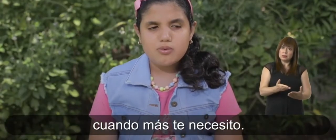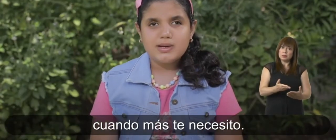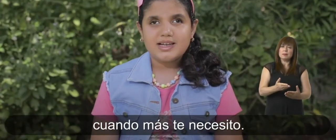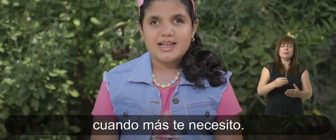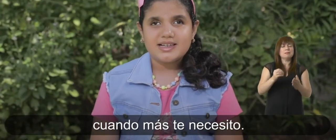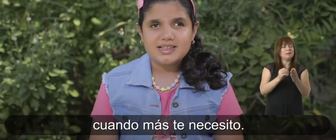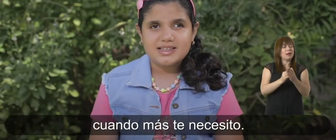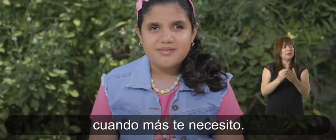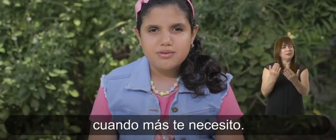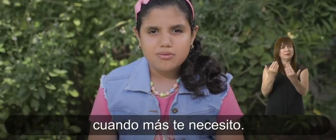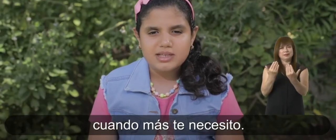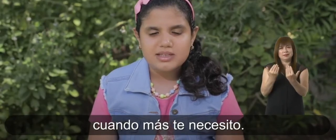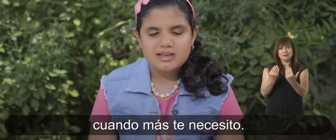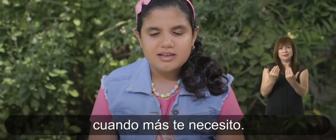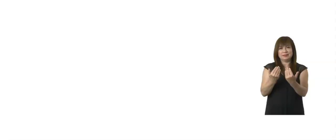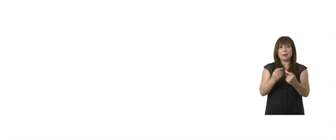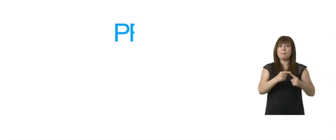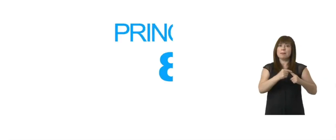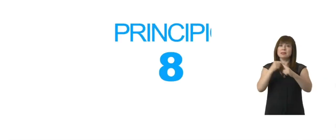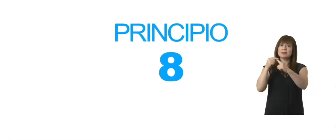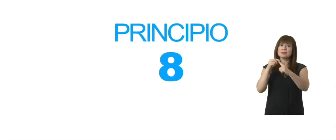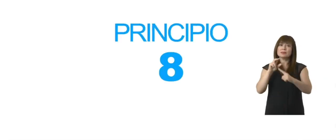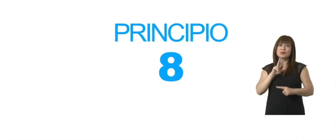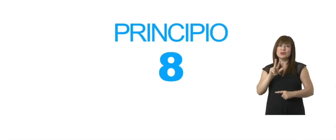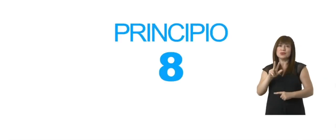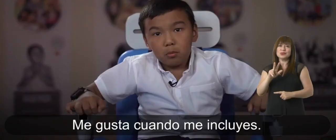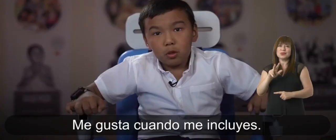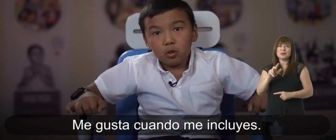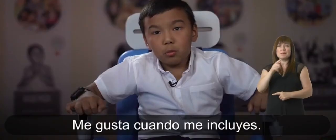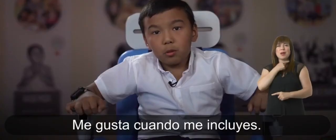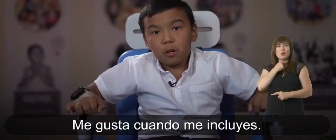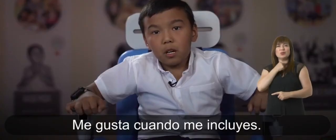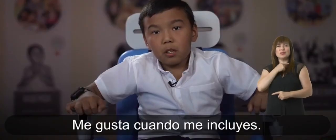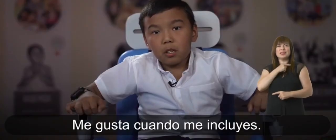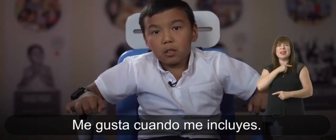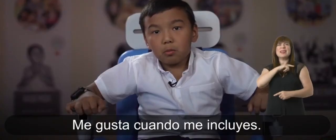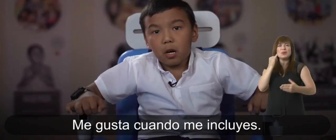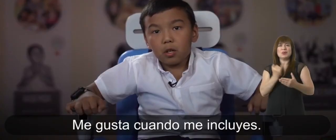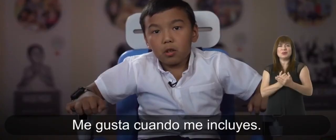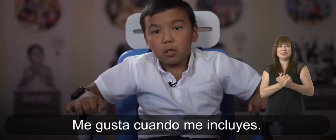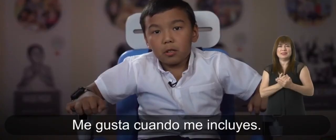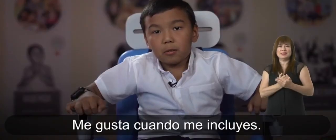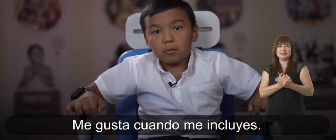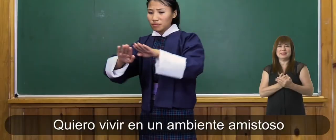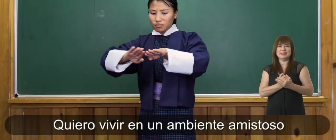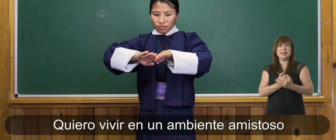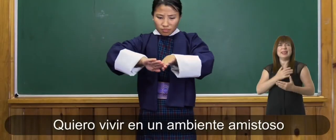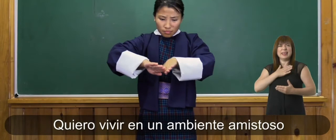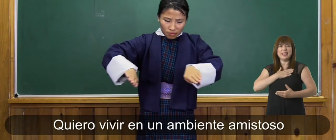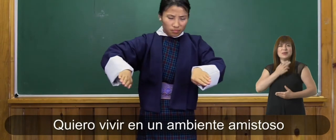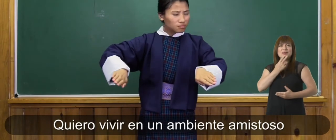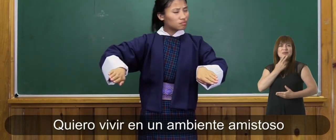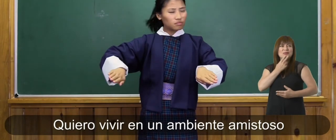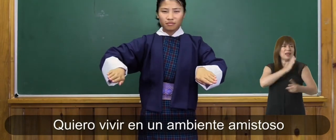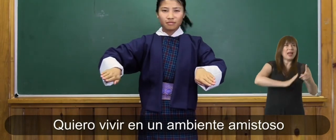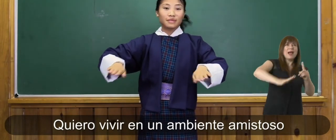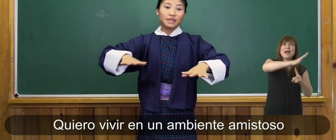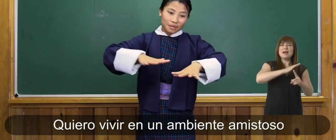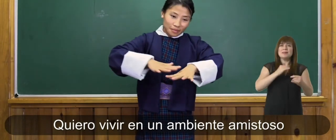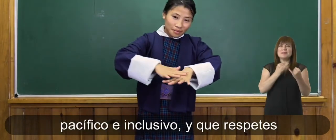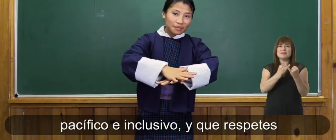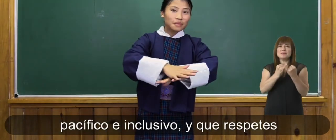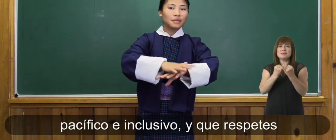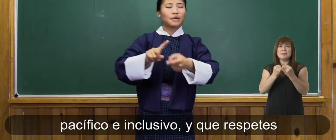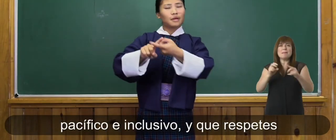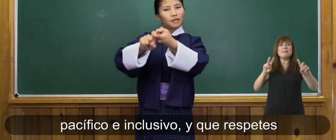estos momentos cuando más te necesito. Principio 8 Me gusta cuando me incluyes. Quiero vivir en un ambiente